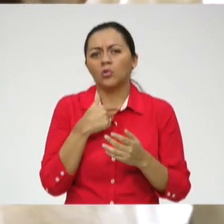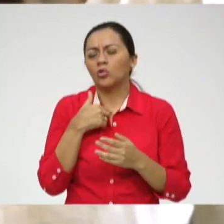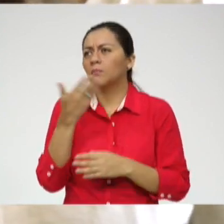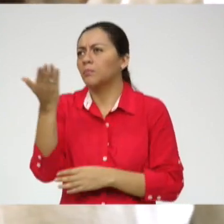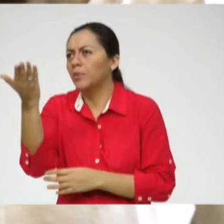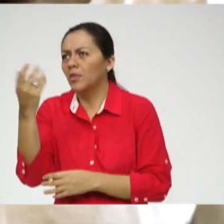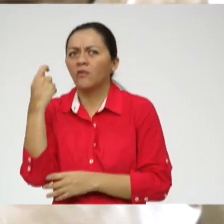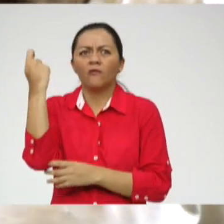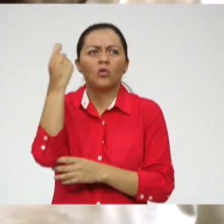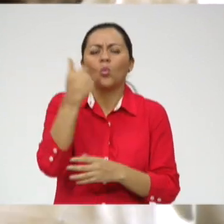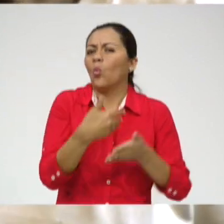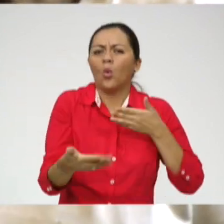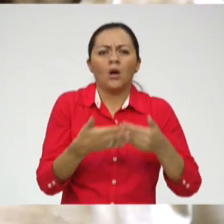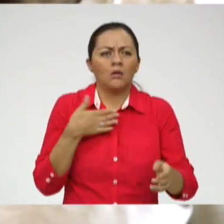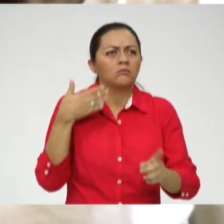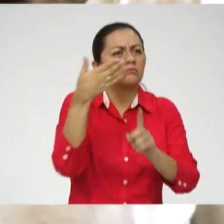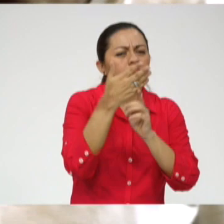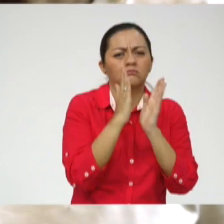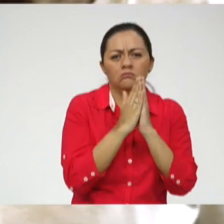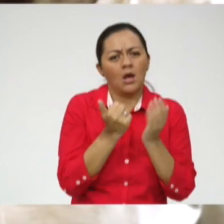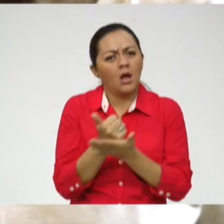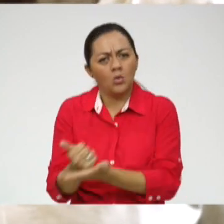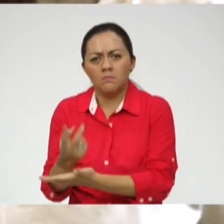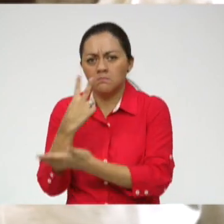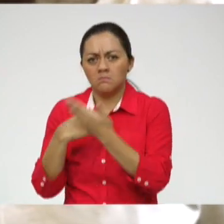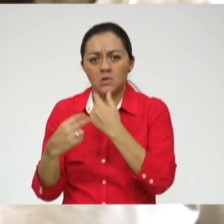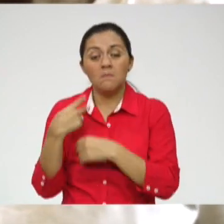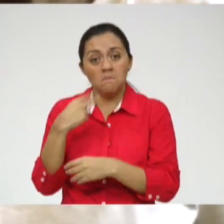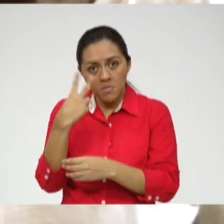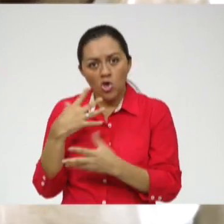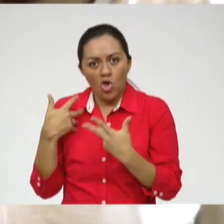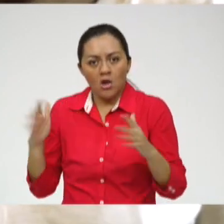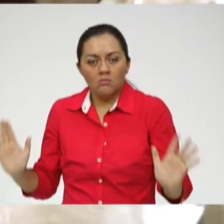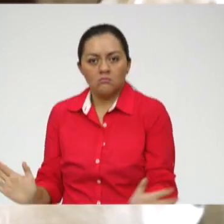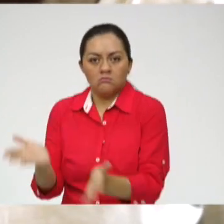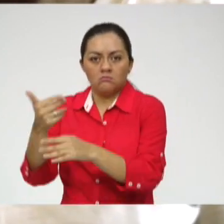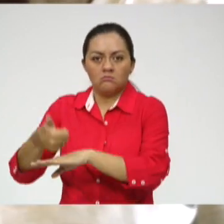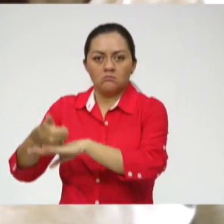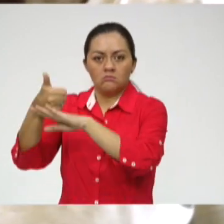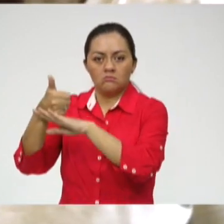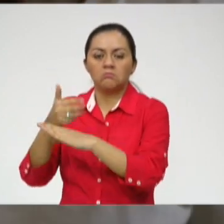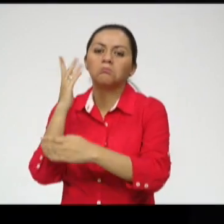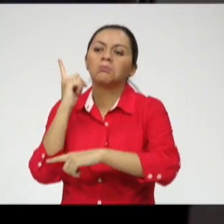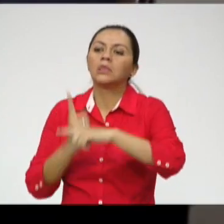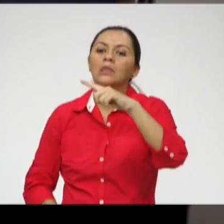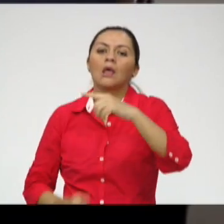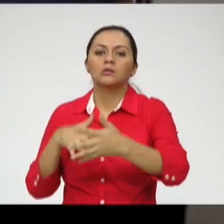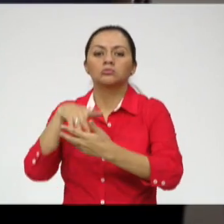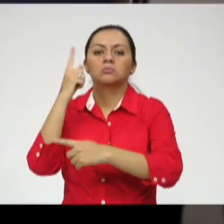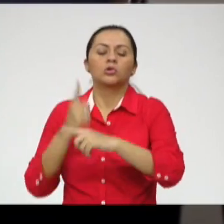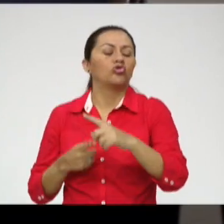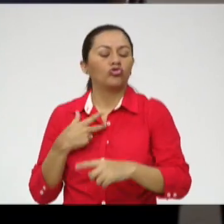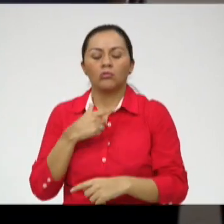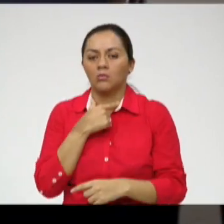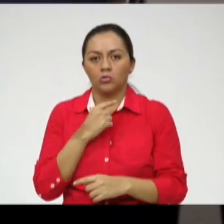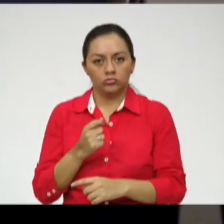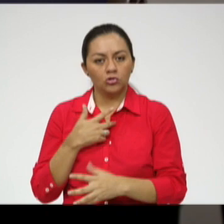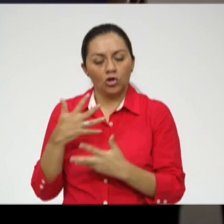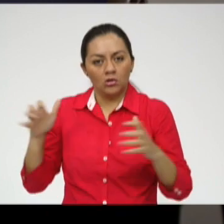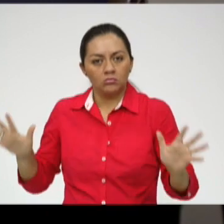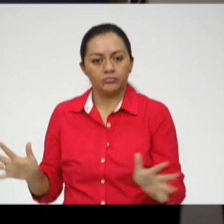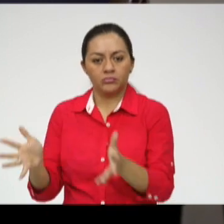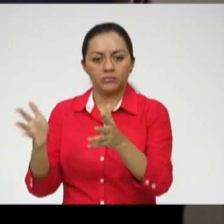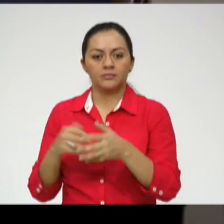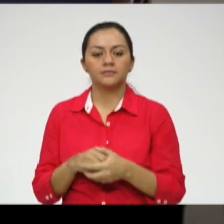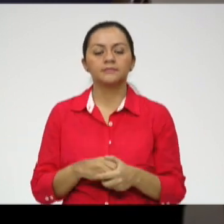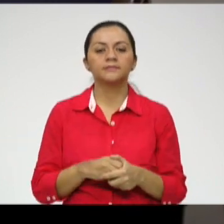fundación, en alguna parte, yo voy. Pero que mi hija se sienta realizada, no se quede a medias. Una parte es justamente la función